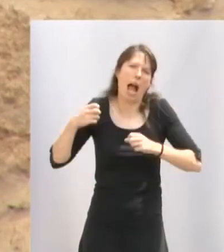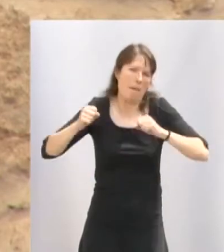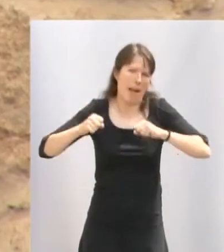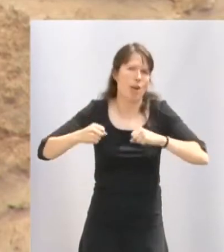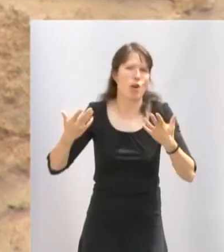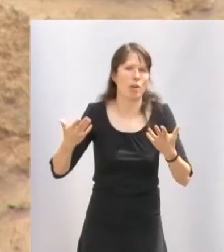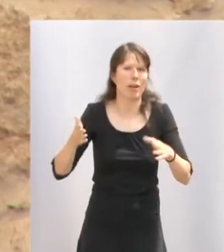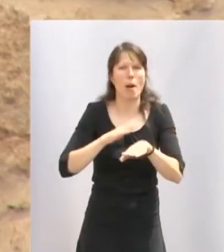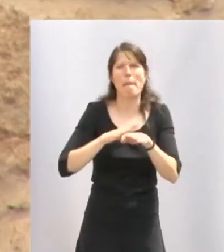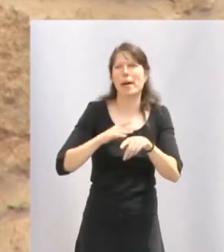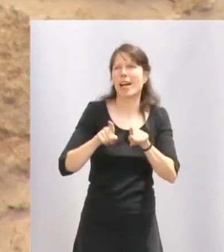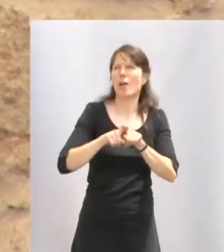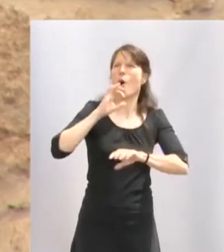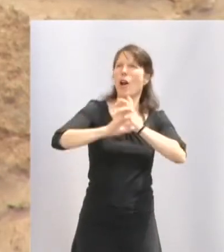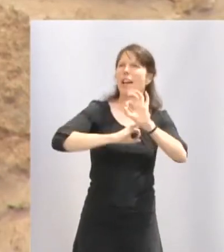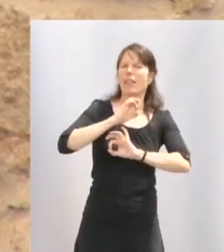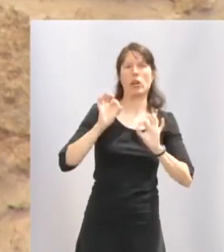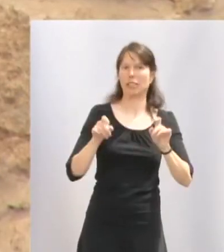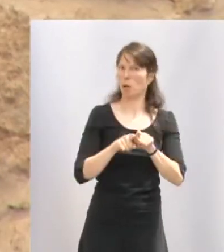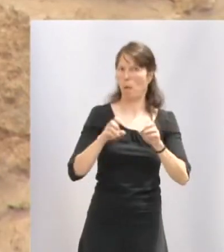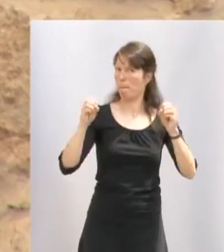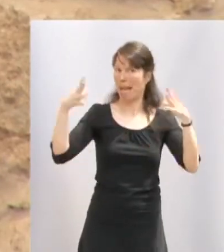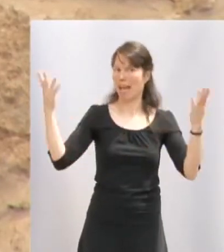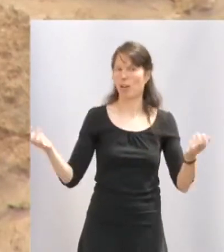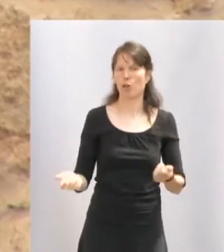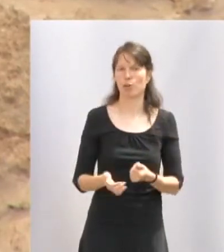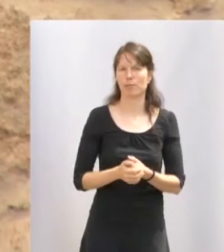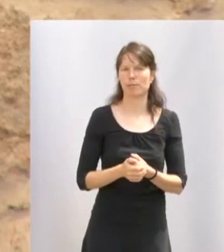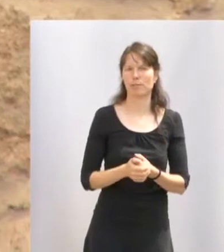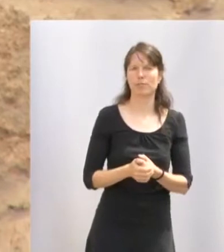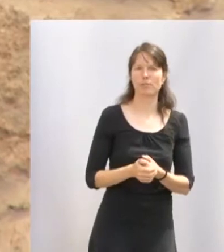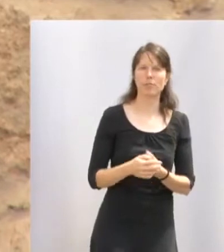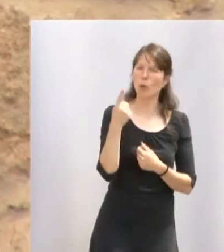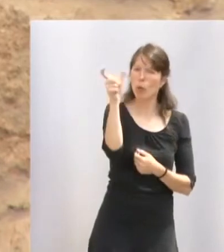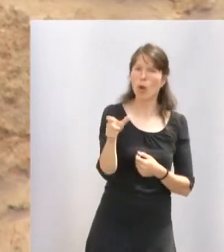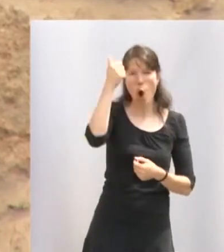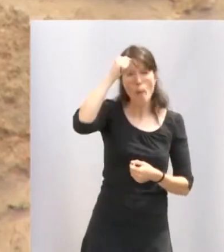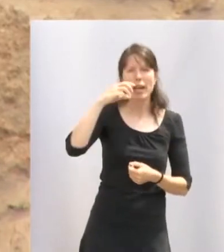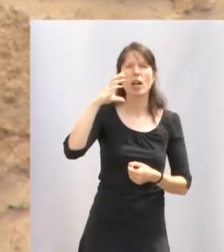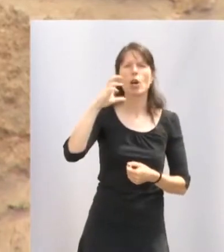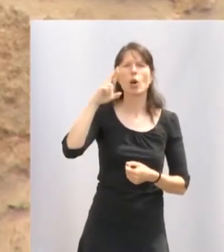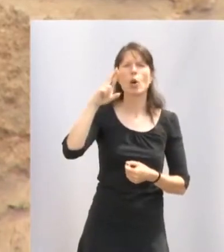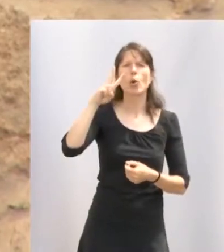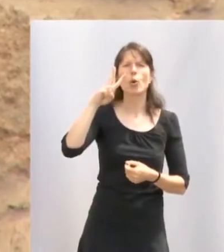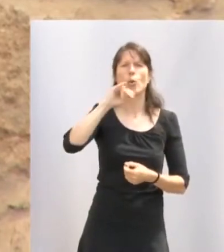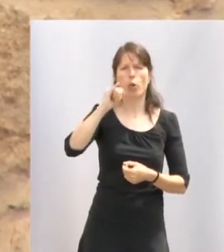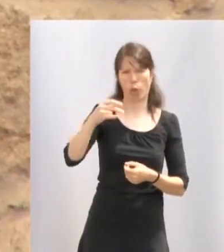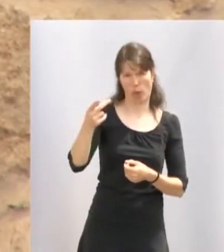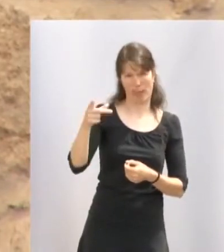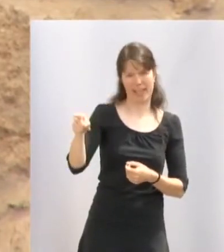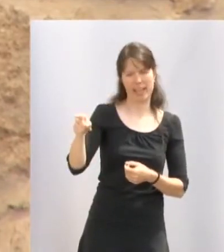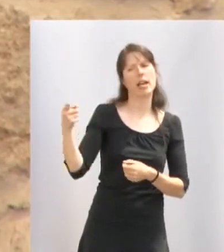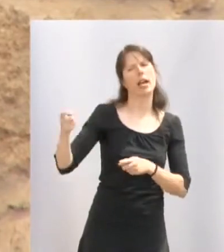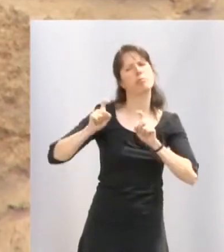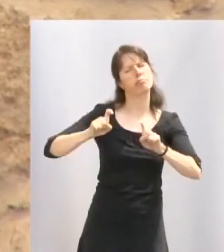organización es casi un milagro. Fue un maestro, Cruz Villain, el pionero en nuestra capital enseñando a un